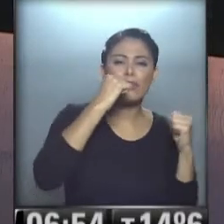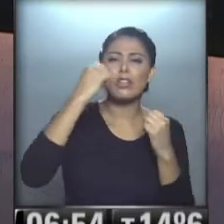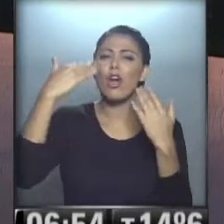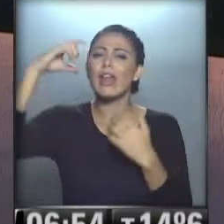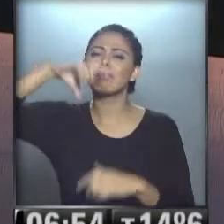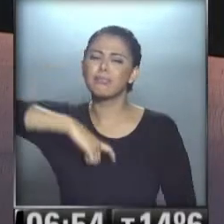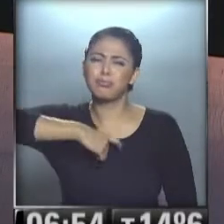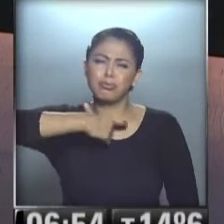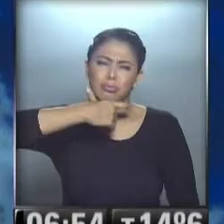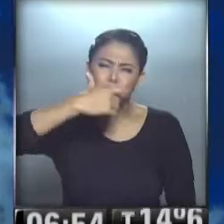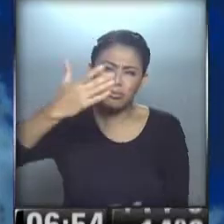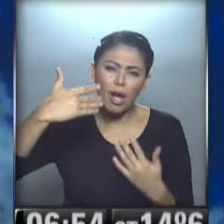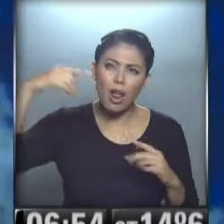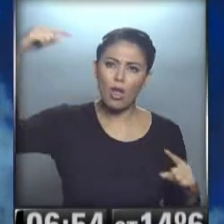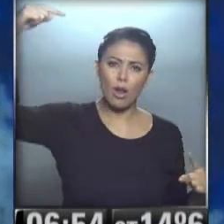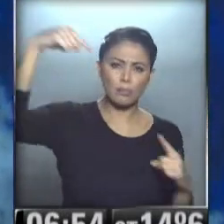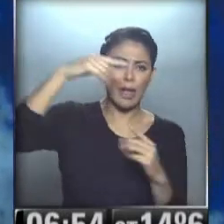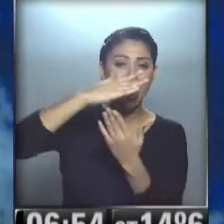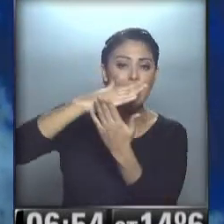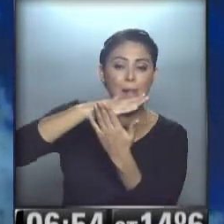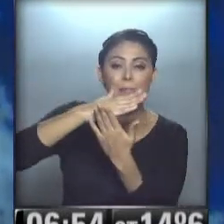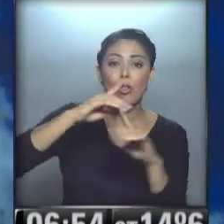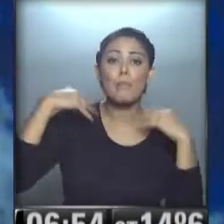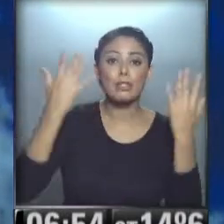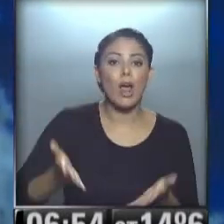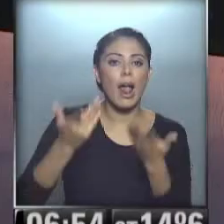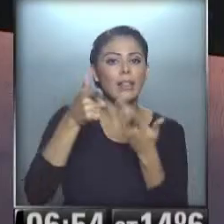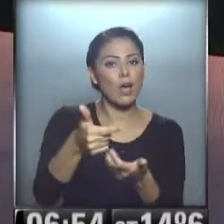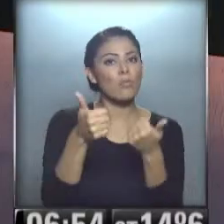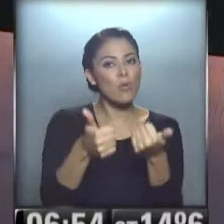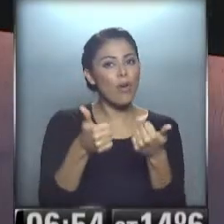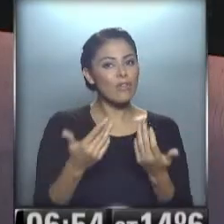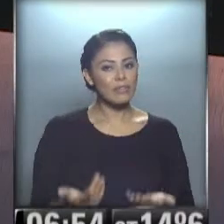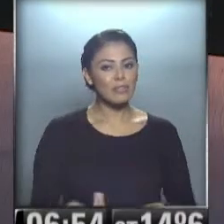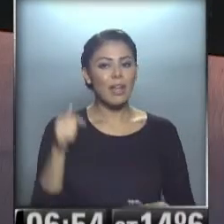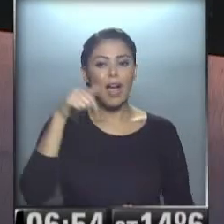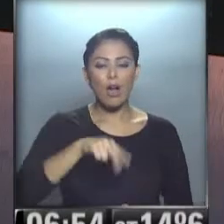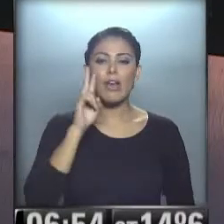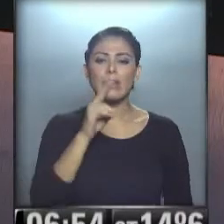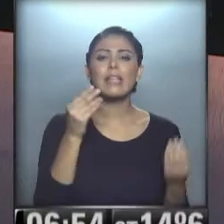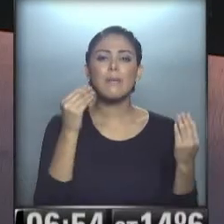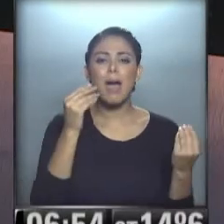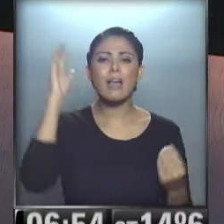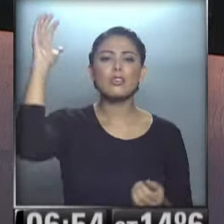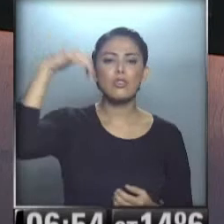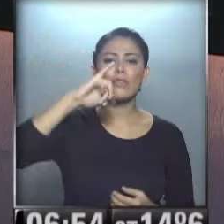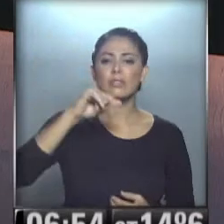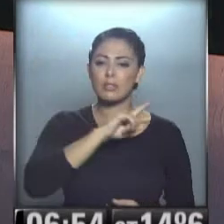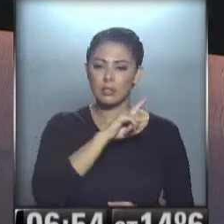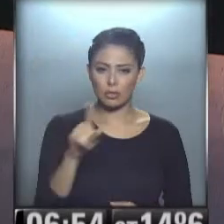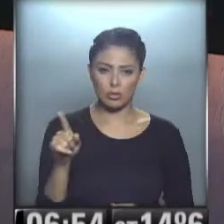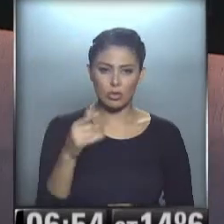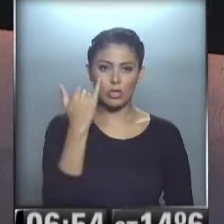...un centro de alta presión atmosférica... ...qué bueno... ...vamos a ver qué pasa con las lluvias... ...después de haber visto...